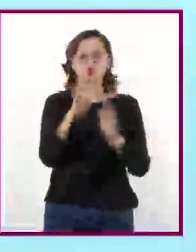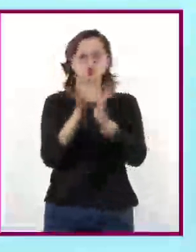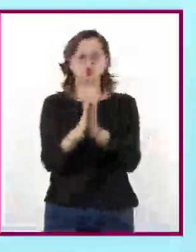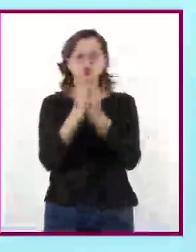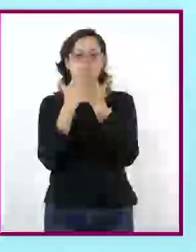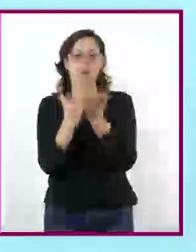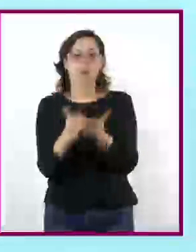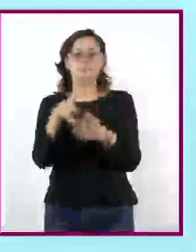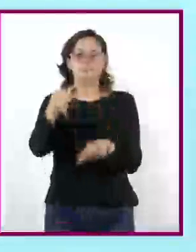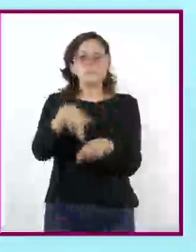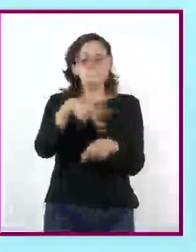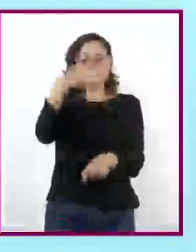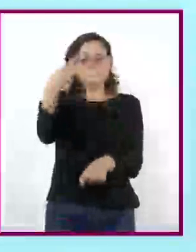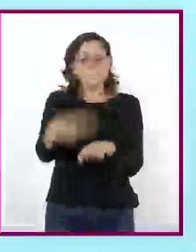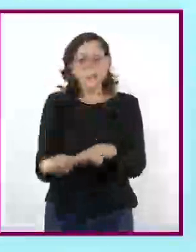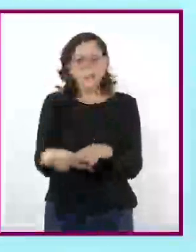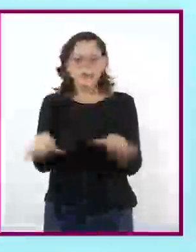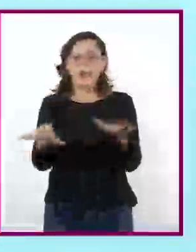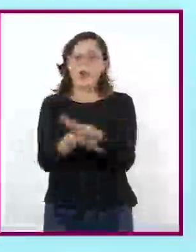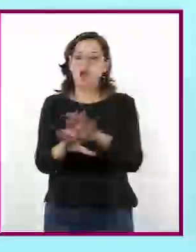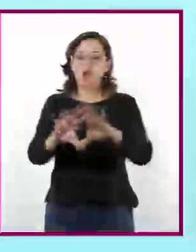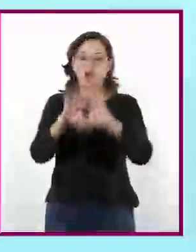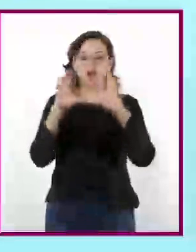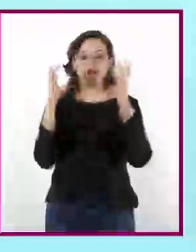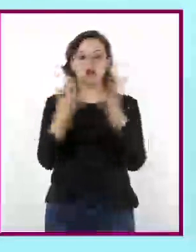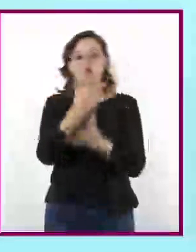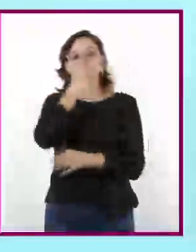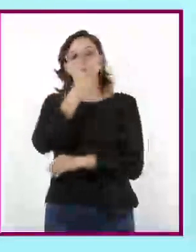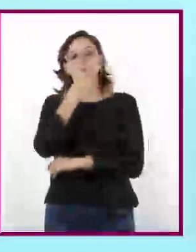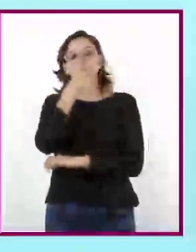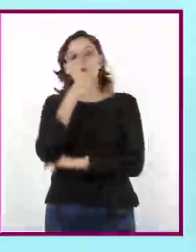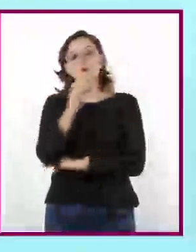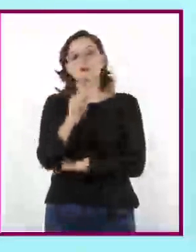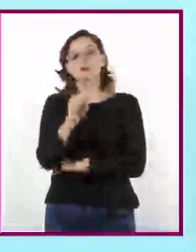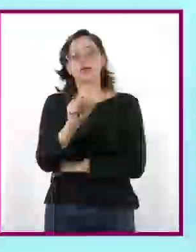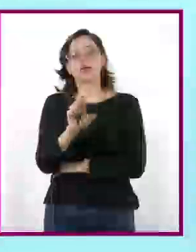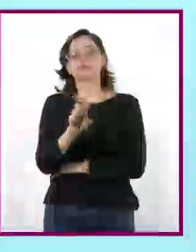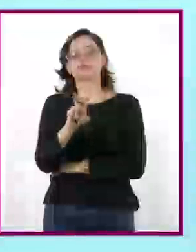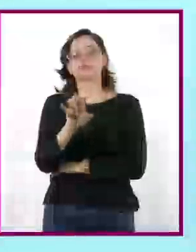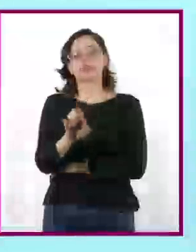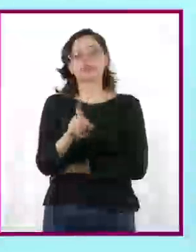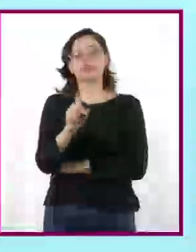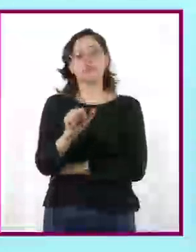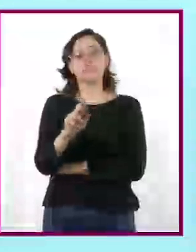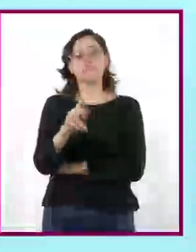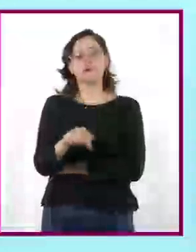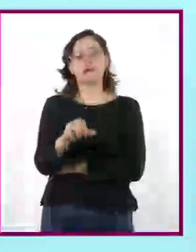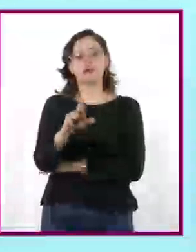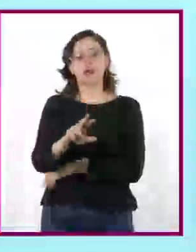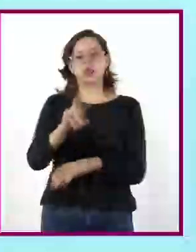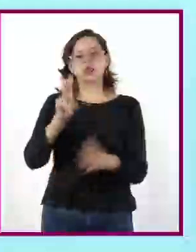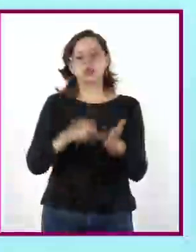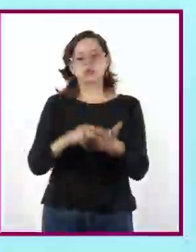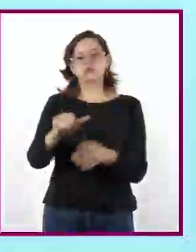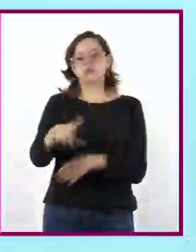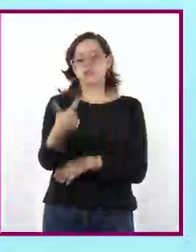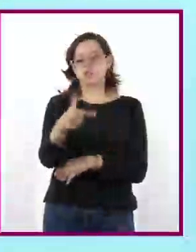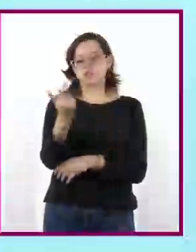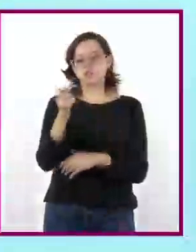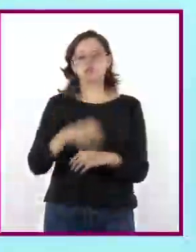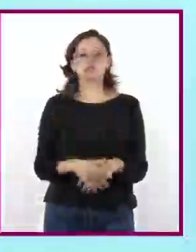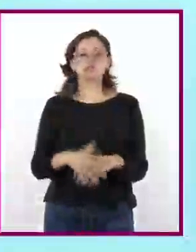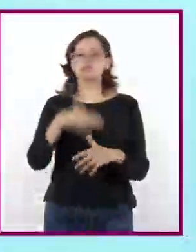Peligro. Cambios en nuestro planeta de Steve Parker 2012, el cual aborda los problemas de contaminación,